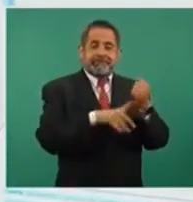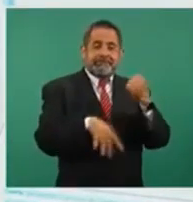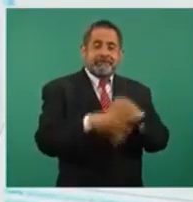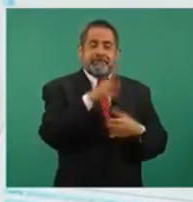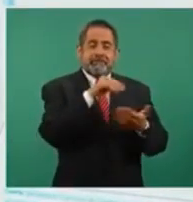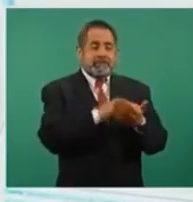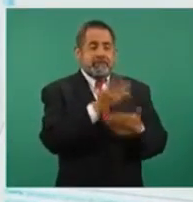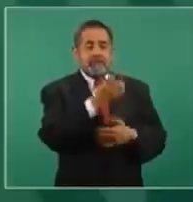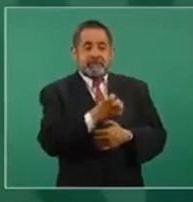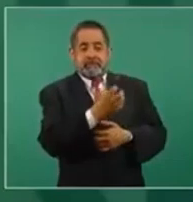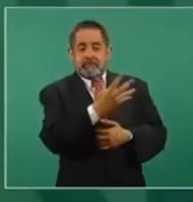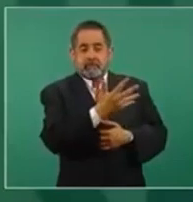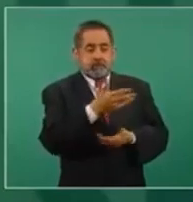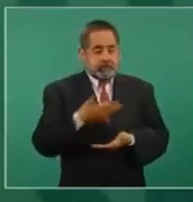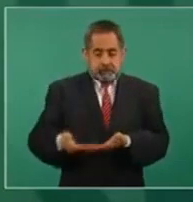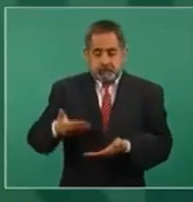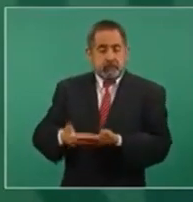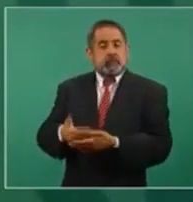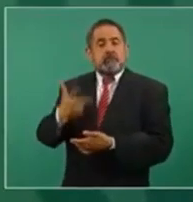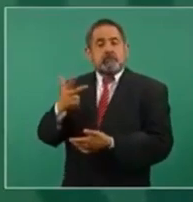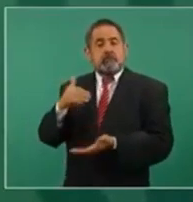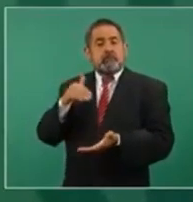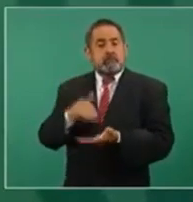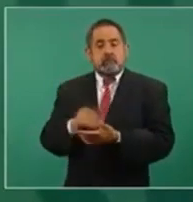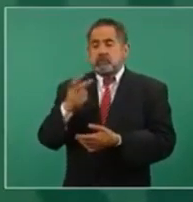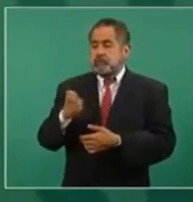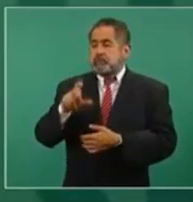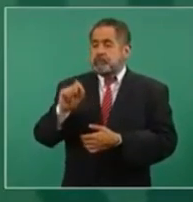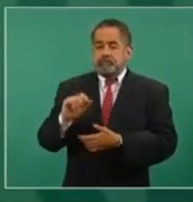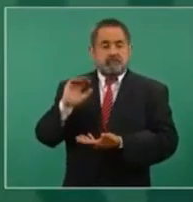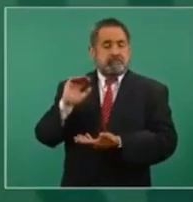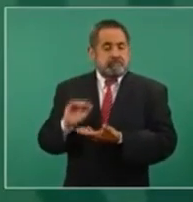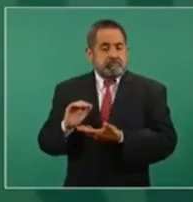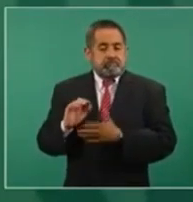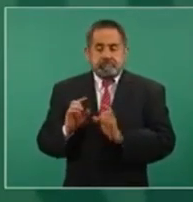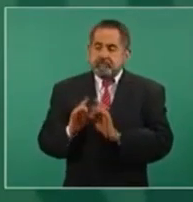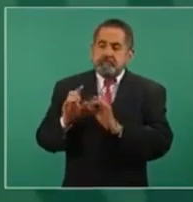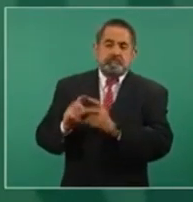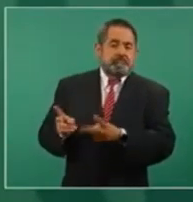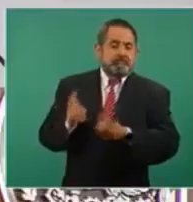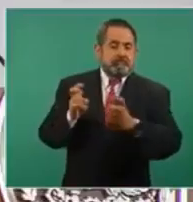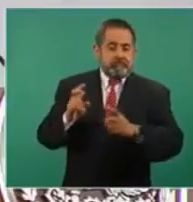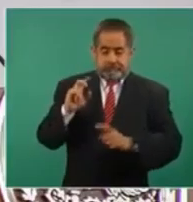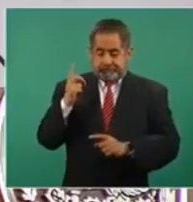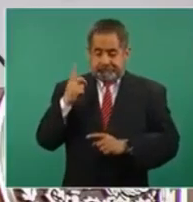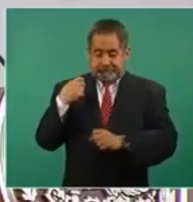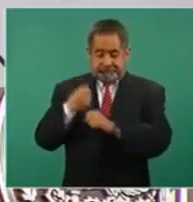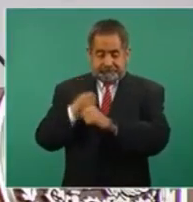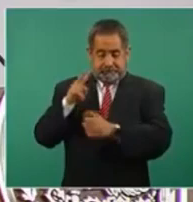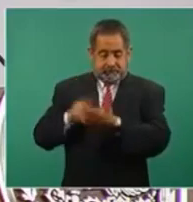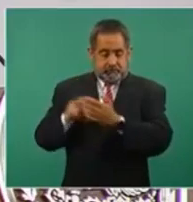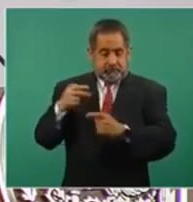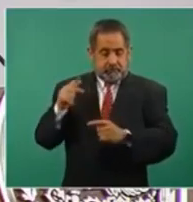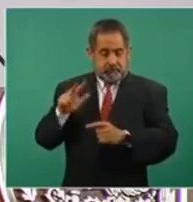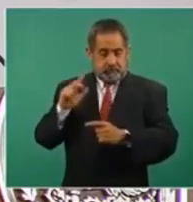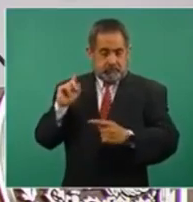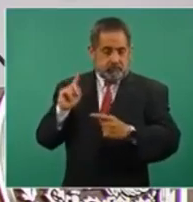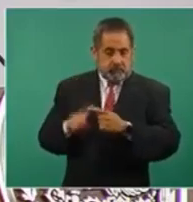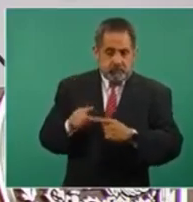405 a 8 mil 220 eventos de diciembre de 2018 a febrero de este año.